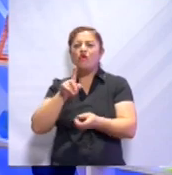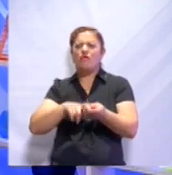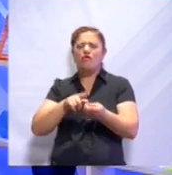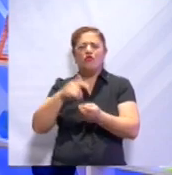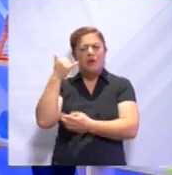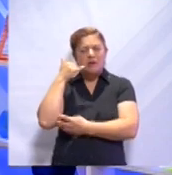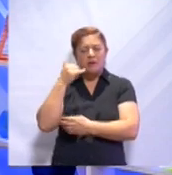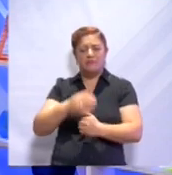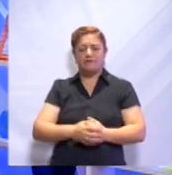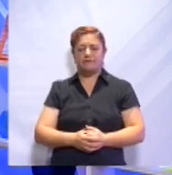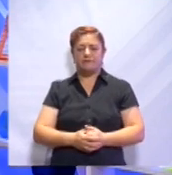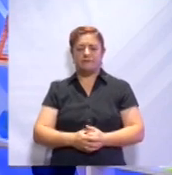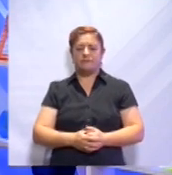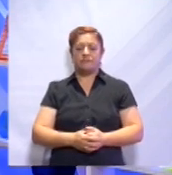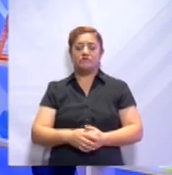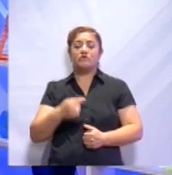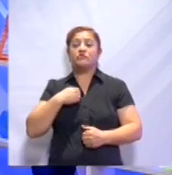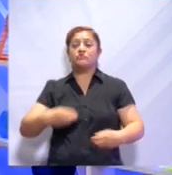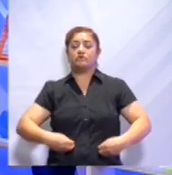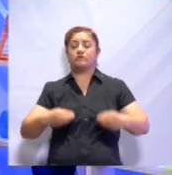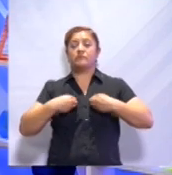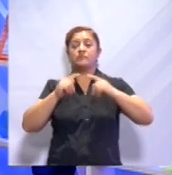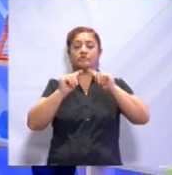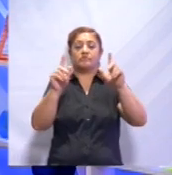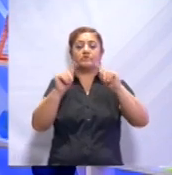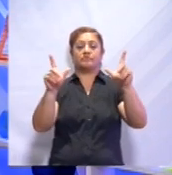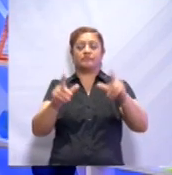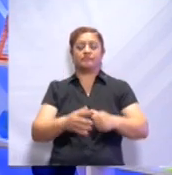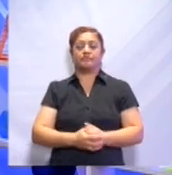llamas? Yo vivo en Tlaxcala.